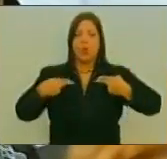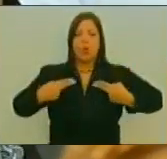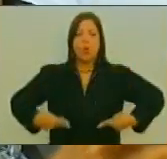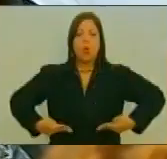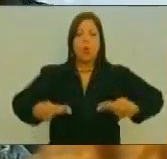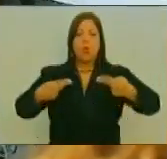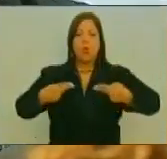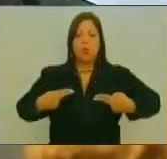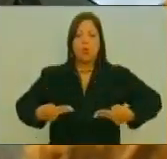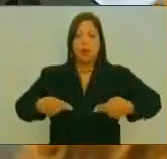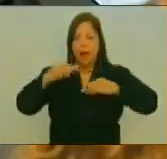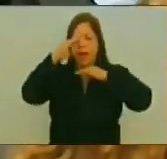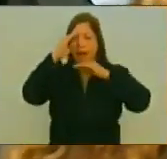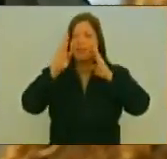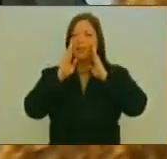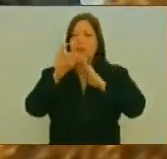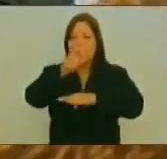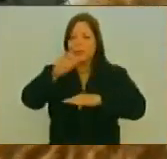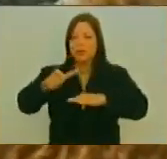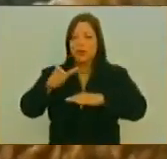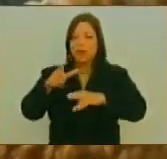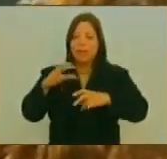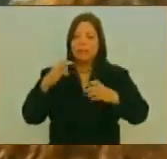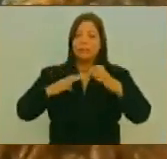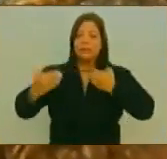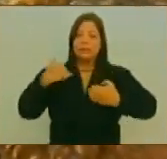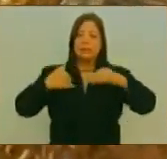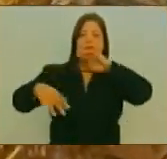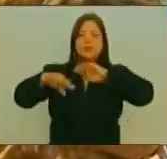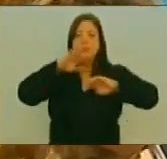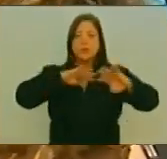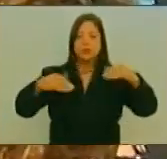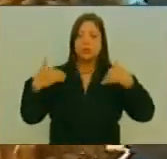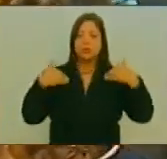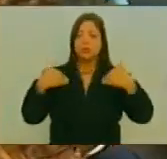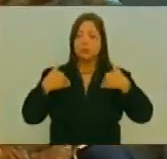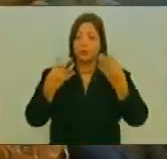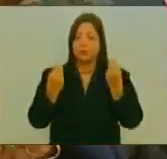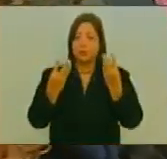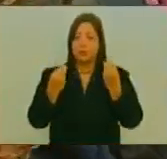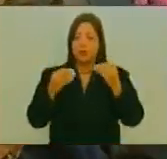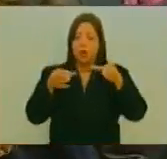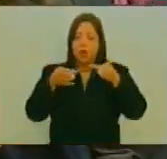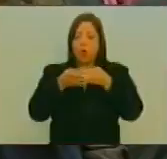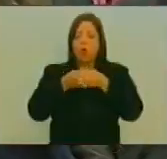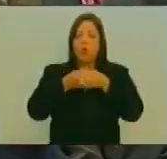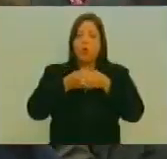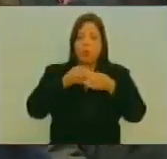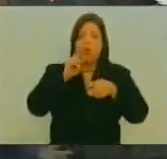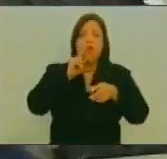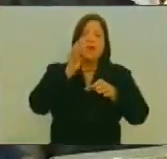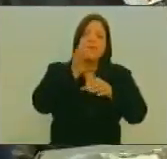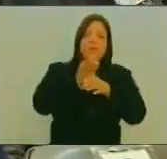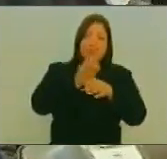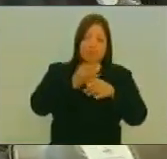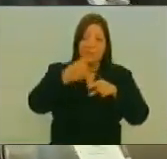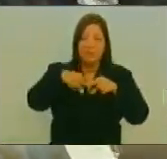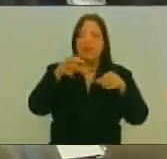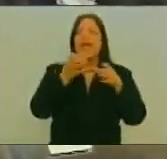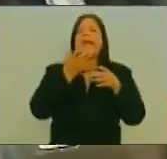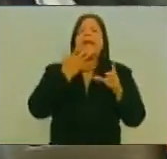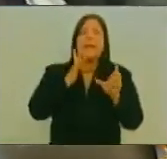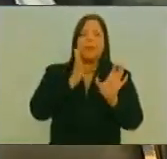de las unidades De atención a la víctima En todo el país Incorporando equipos multidisciplinarios Que